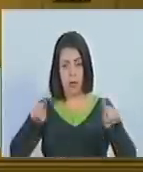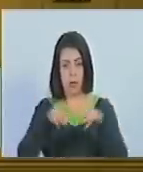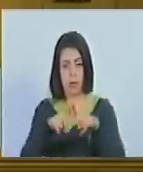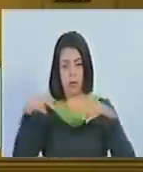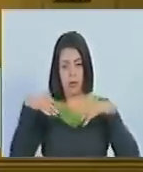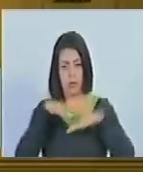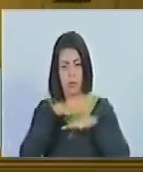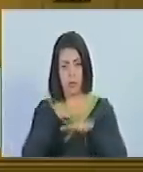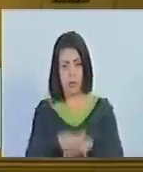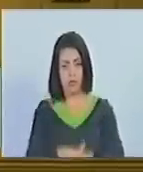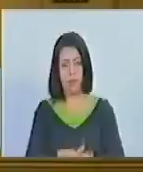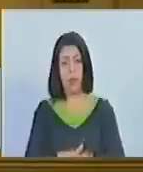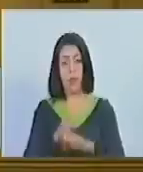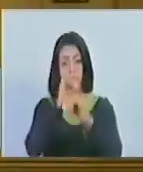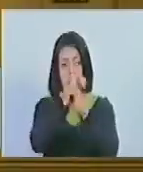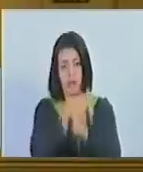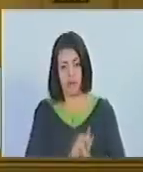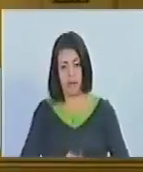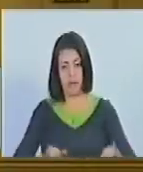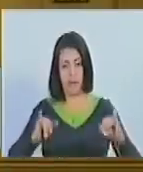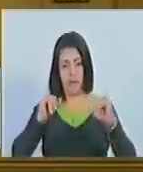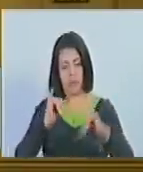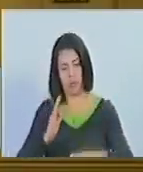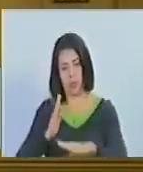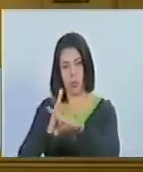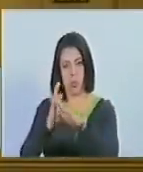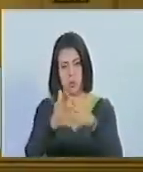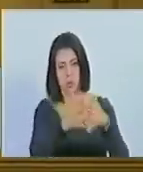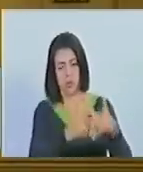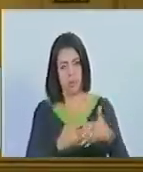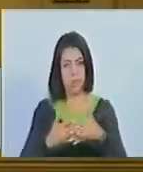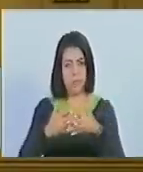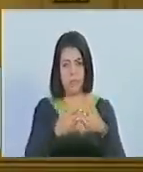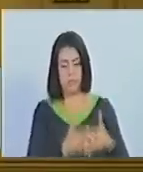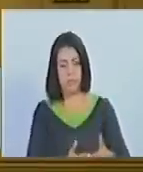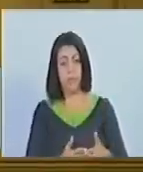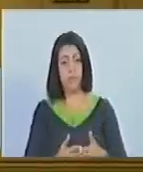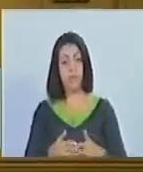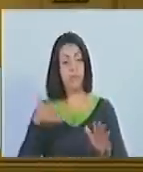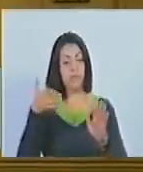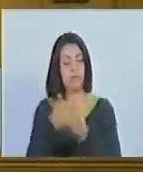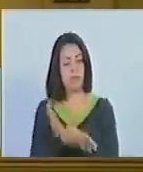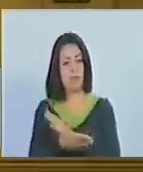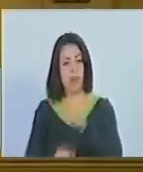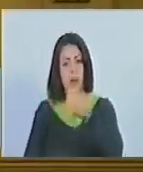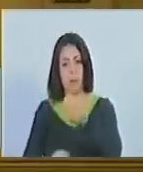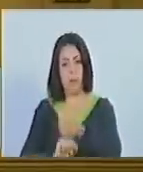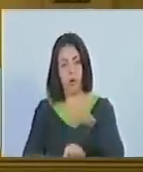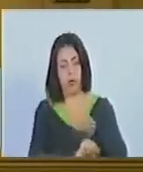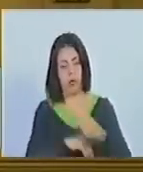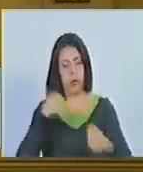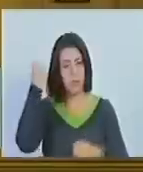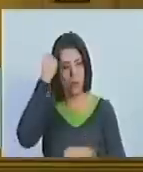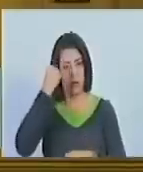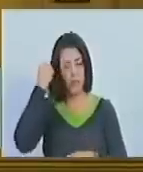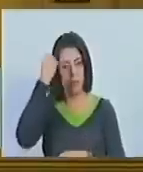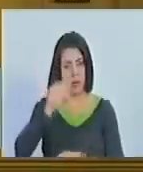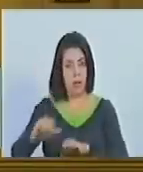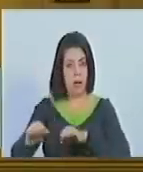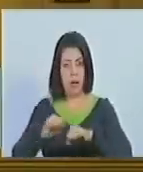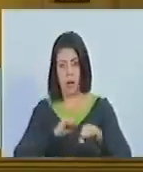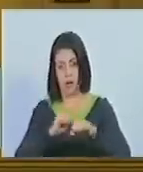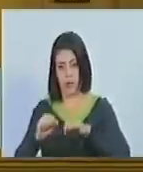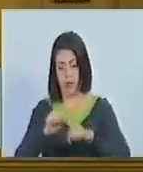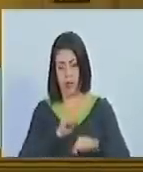integración independentistas y antiimperialistas que constituyen las bases del pensamiento y accionar